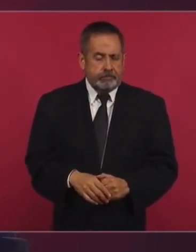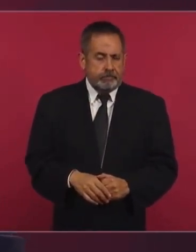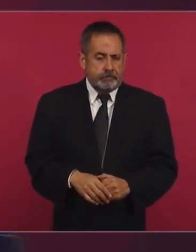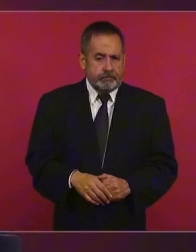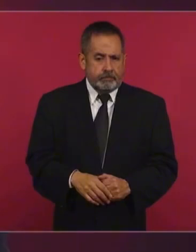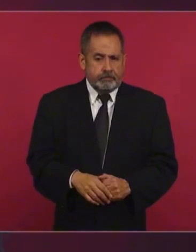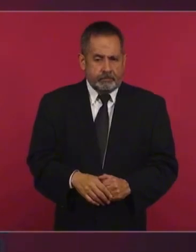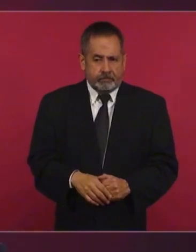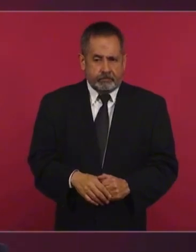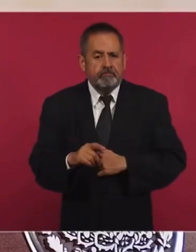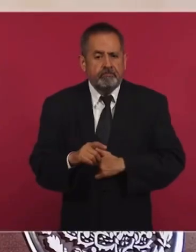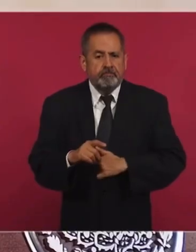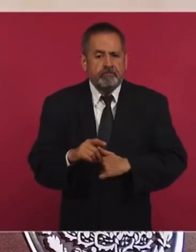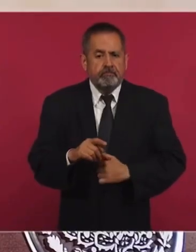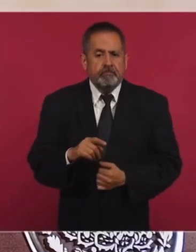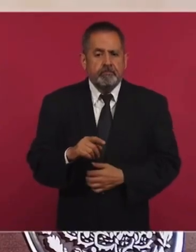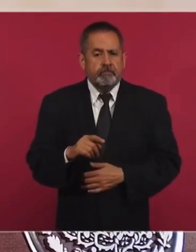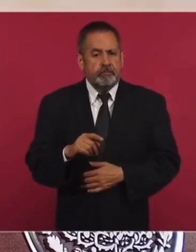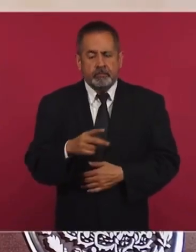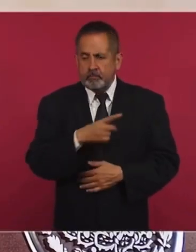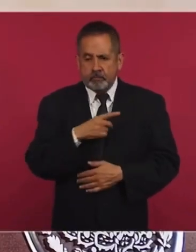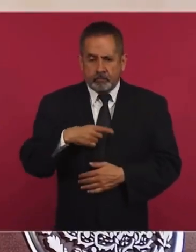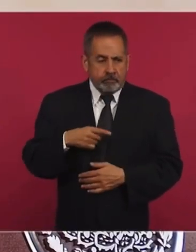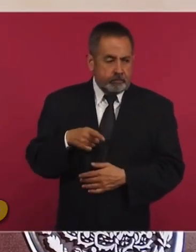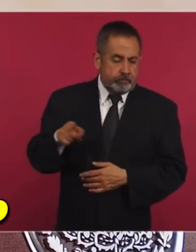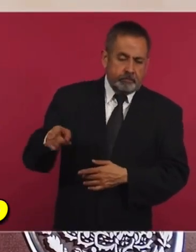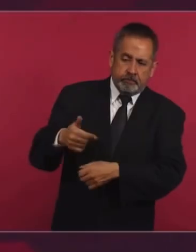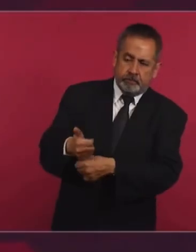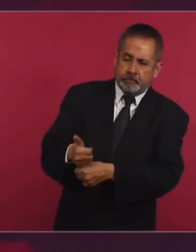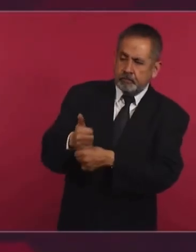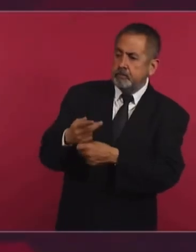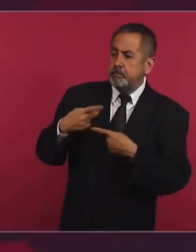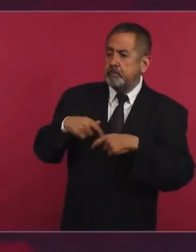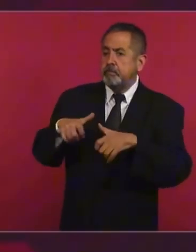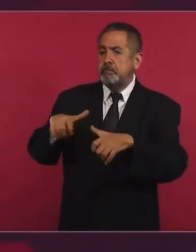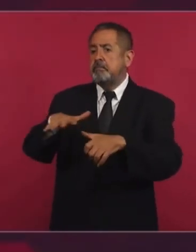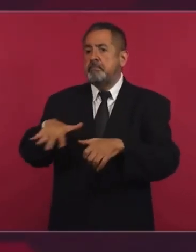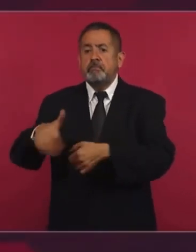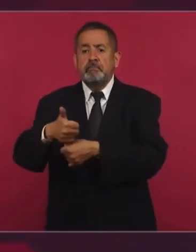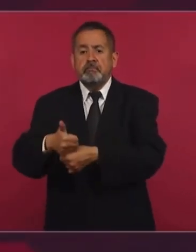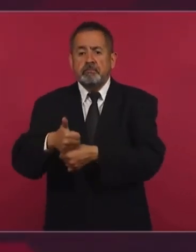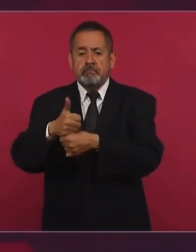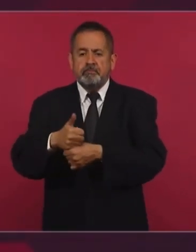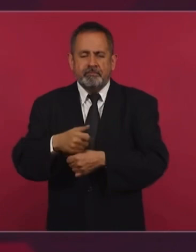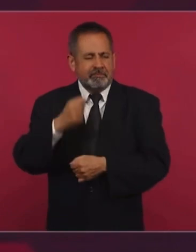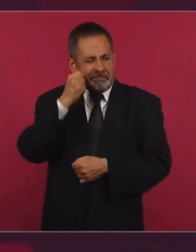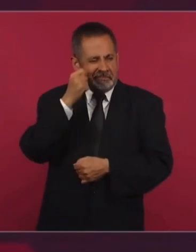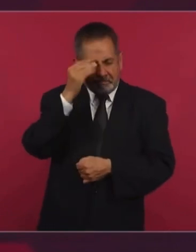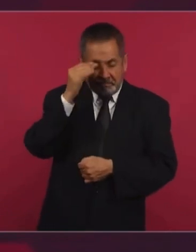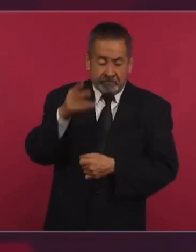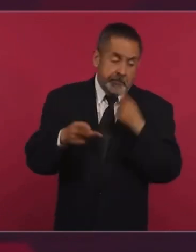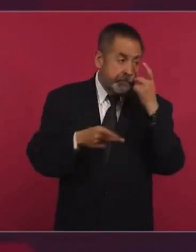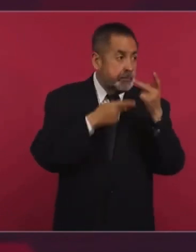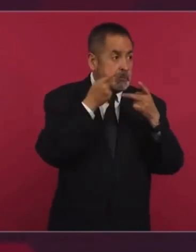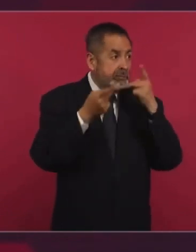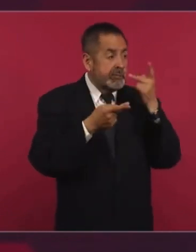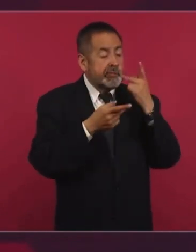no se debe utilizar el dolor del pueblo, no se puede